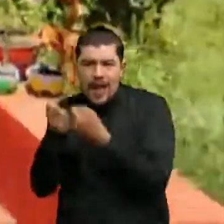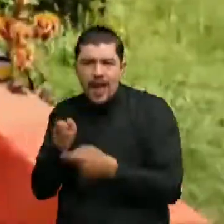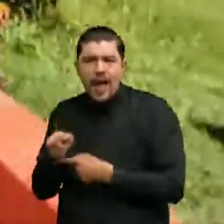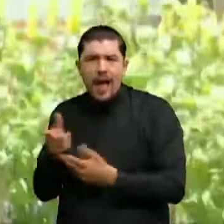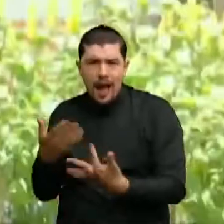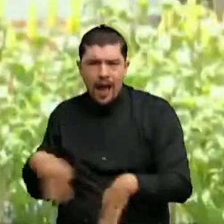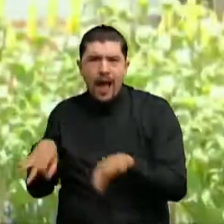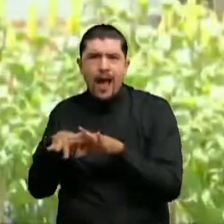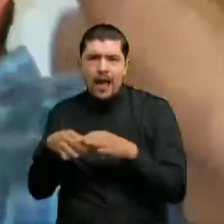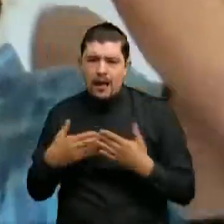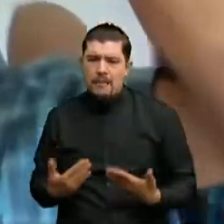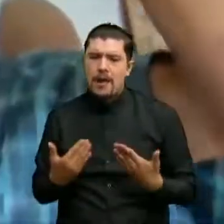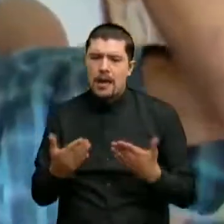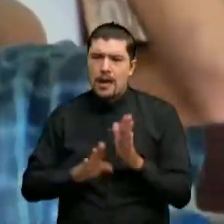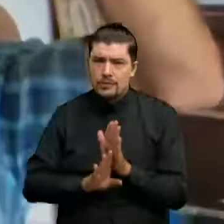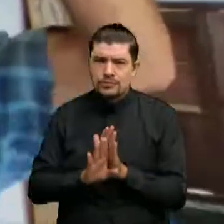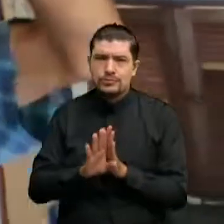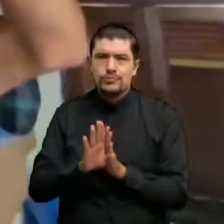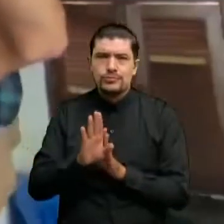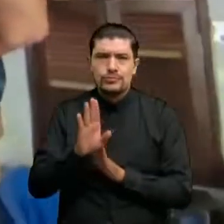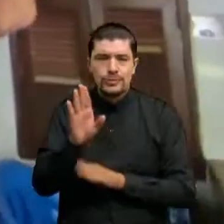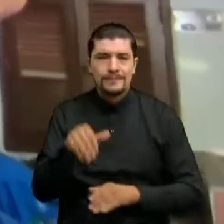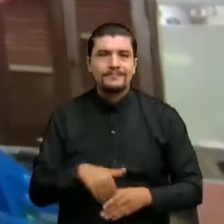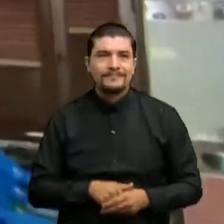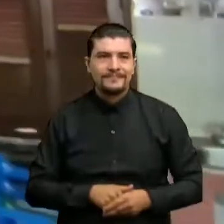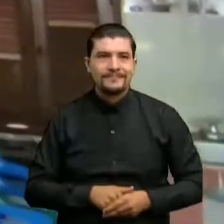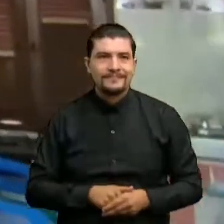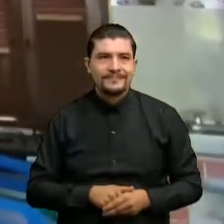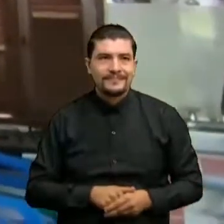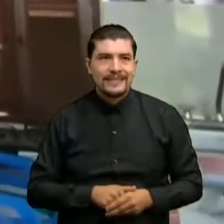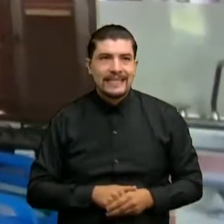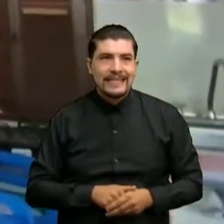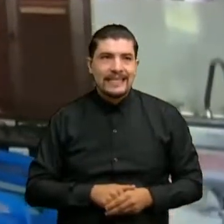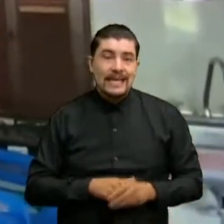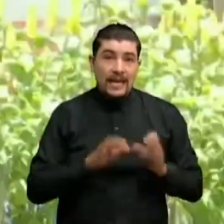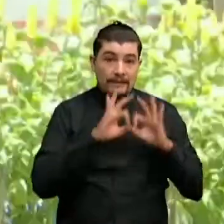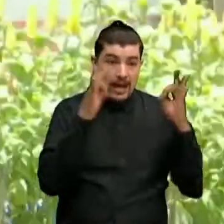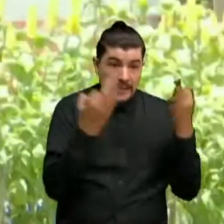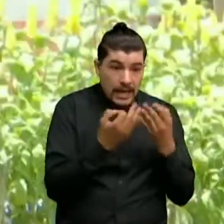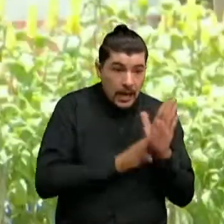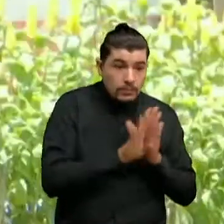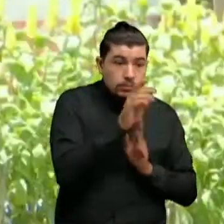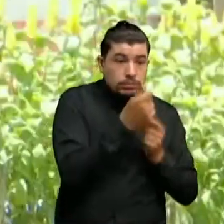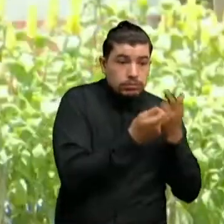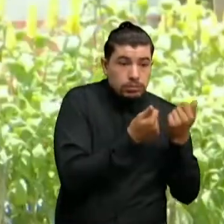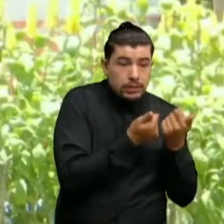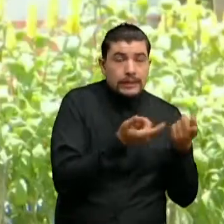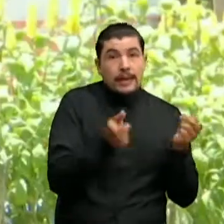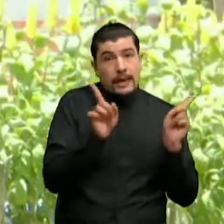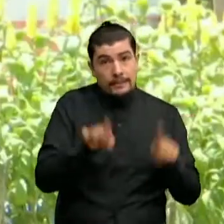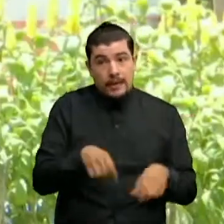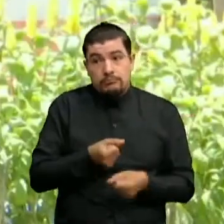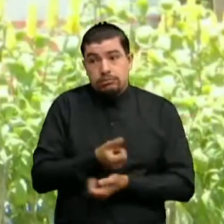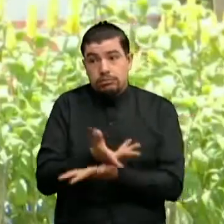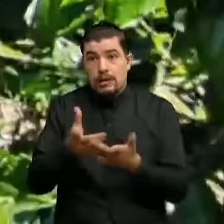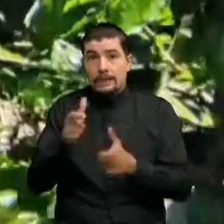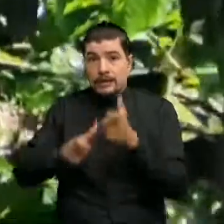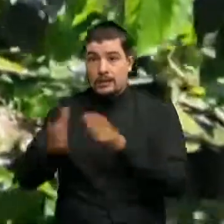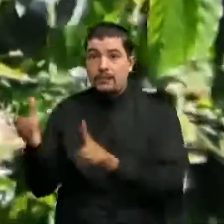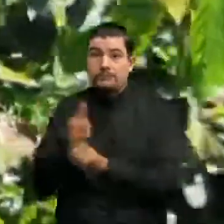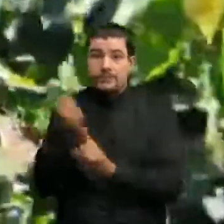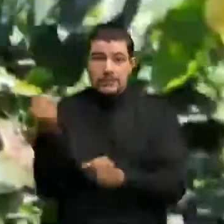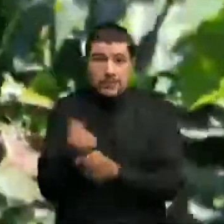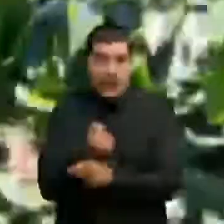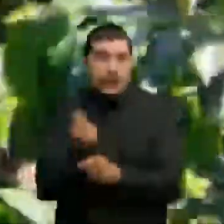Nos va sumando Para mi desarrollo familiar, económicamente Y también le va a generar empleo a muchas personas